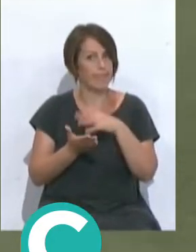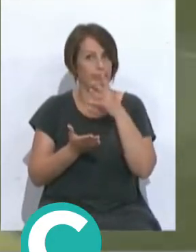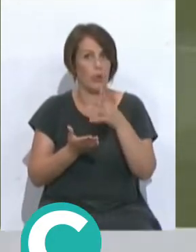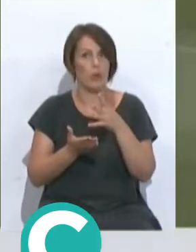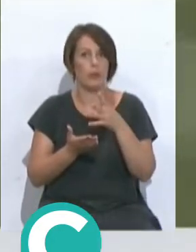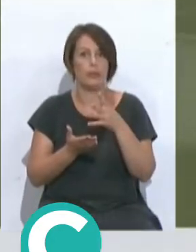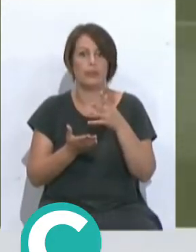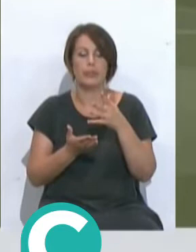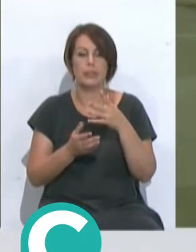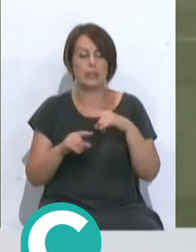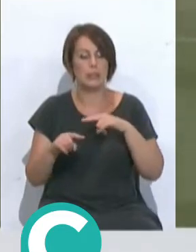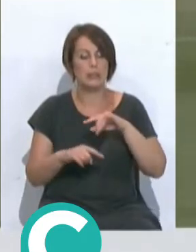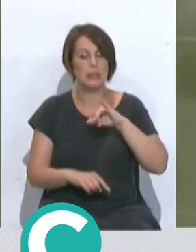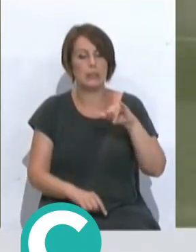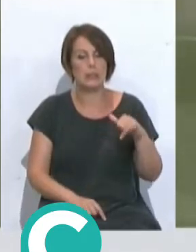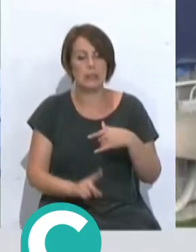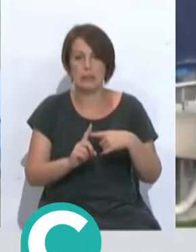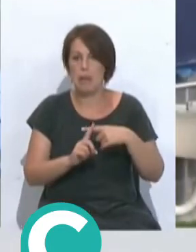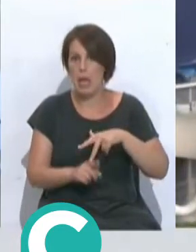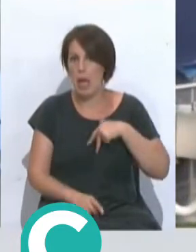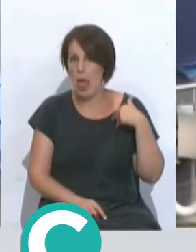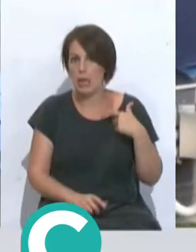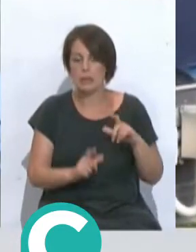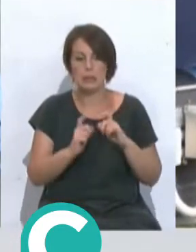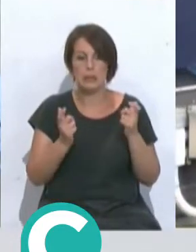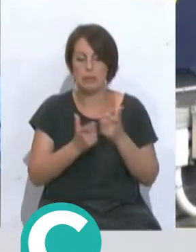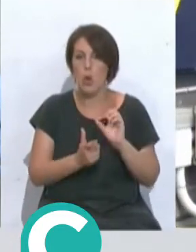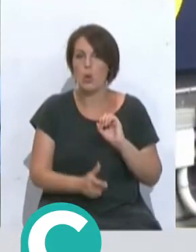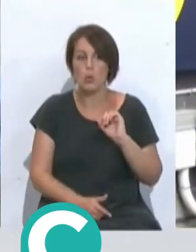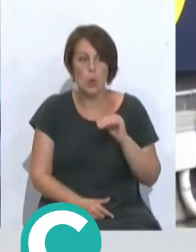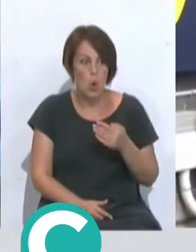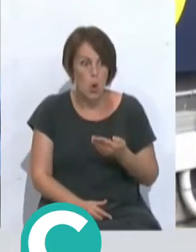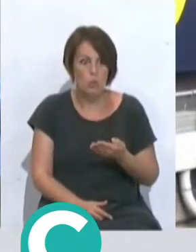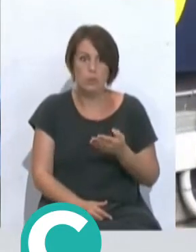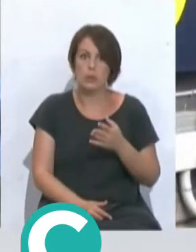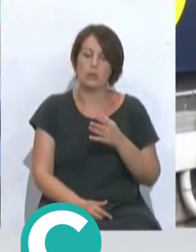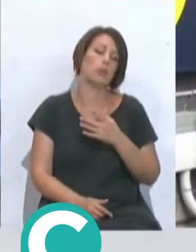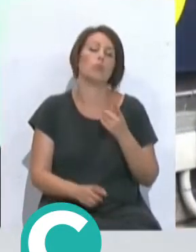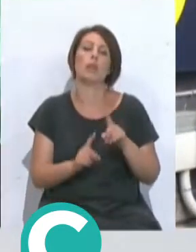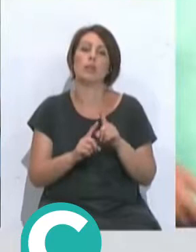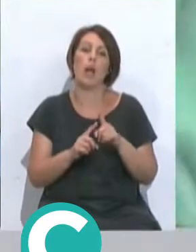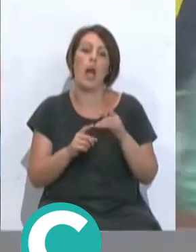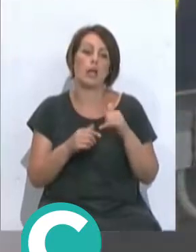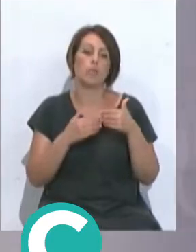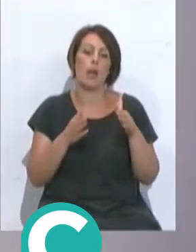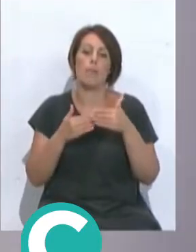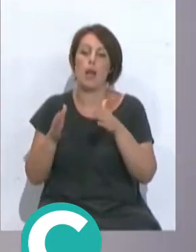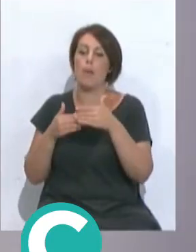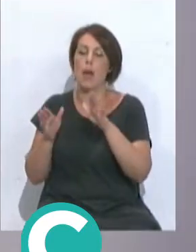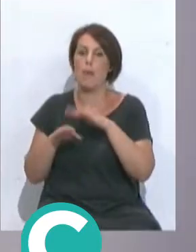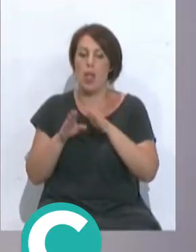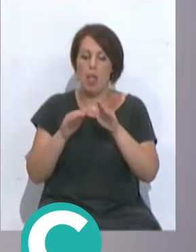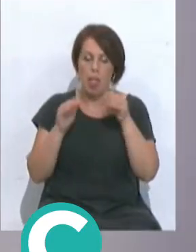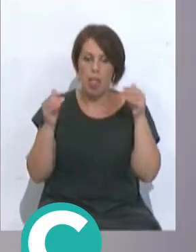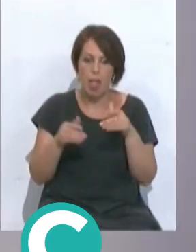desgaste que acumulaba a todos los niveles, con la plantilla, con el club, creo que tenía demasiado frente abierto como para centrarte 100